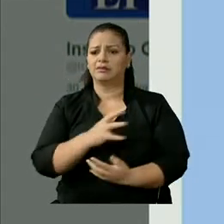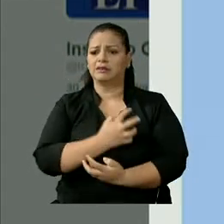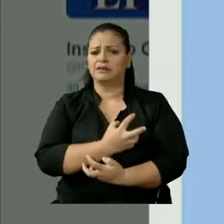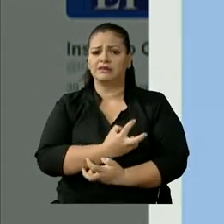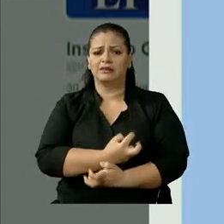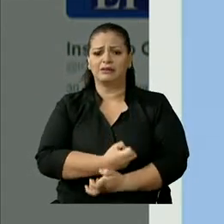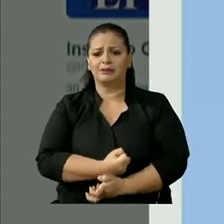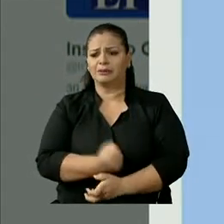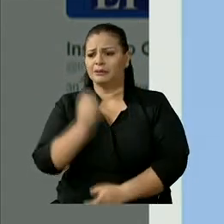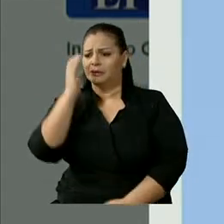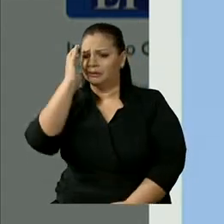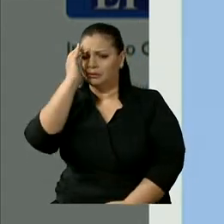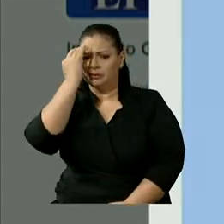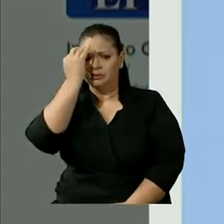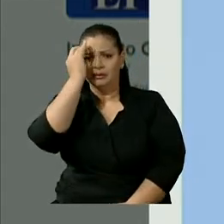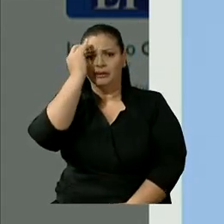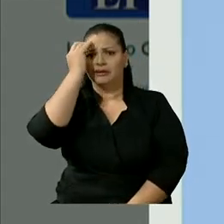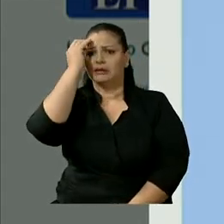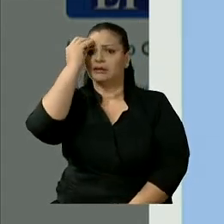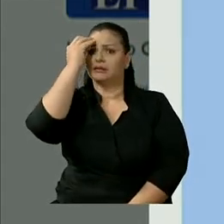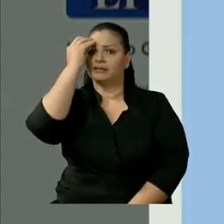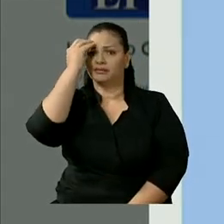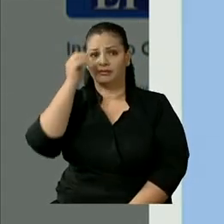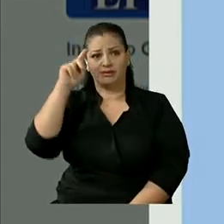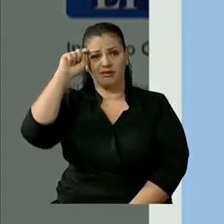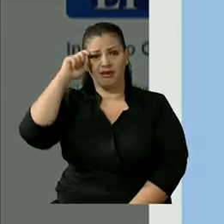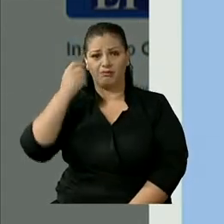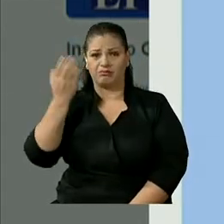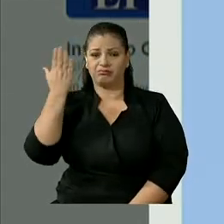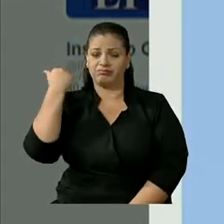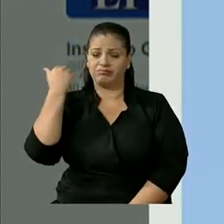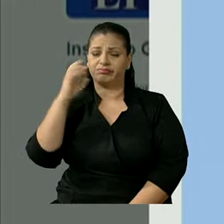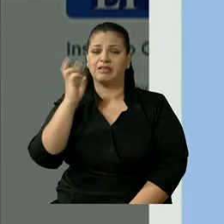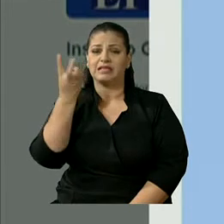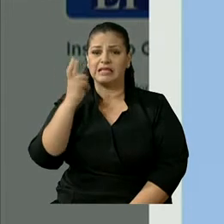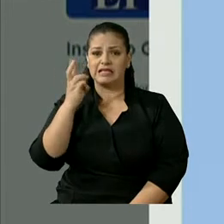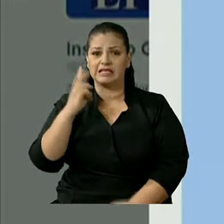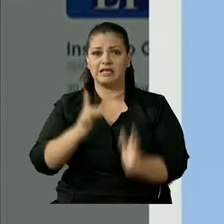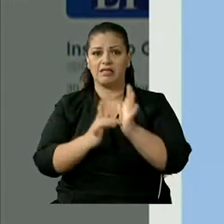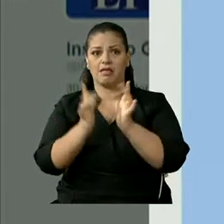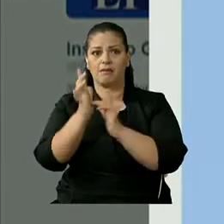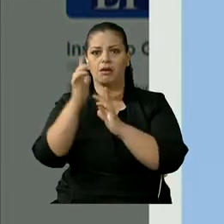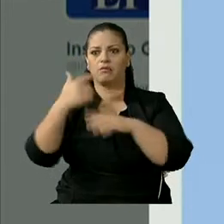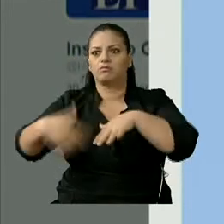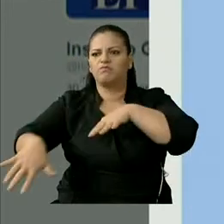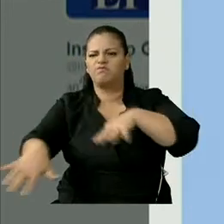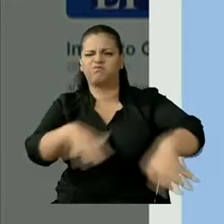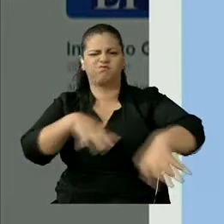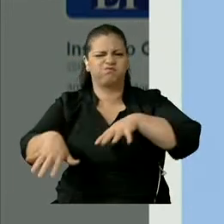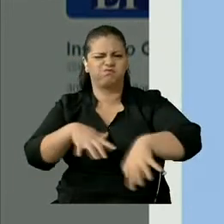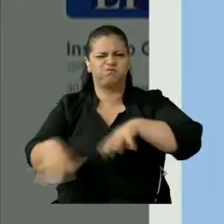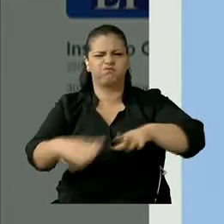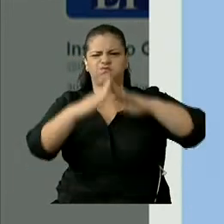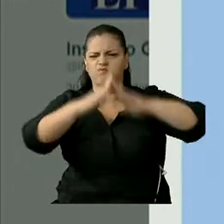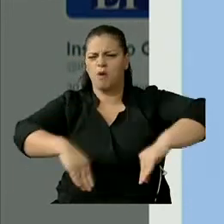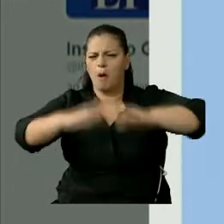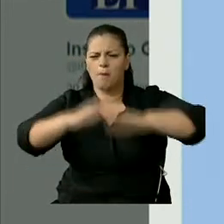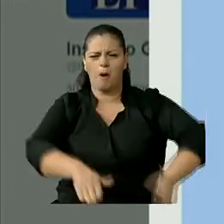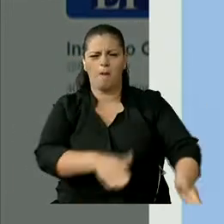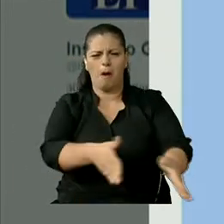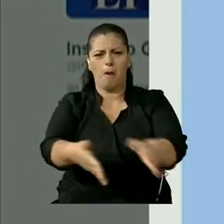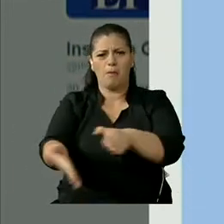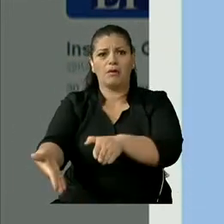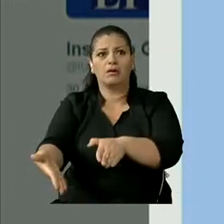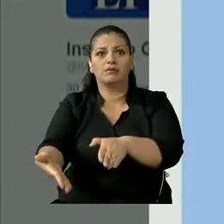mucha preocupación, no es para menos, recordemos el episodio amargo y terrible que nos marcó de por vida a muchos manavitas, al país